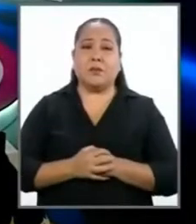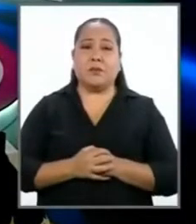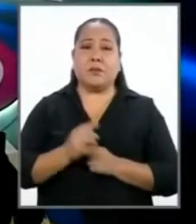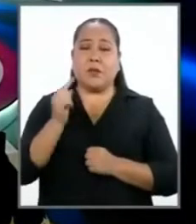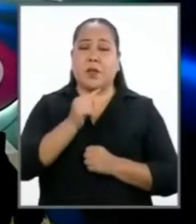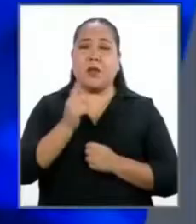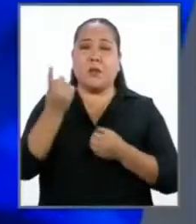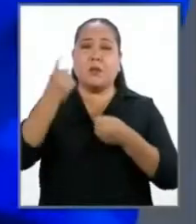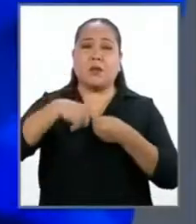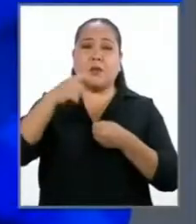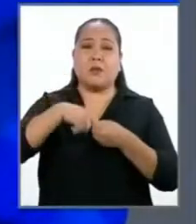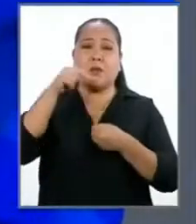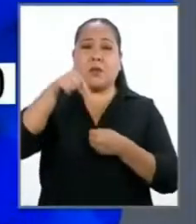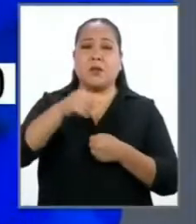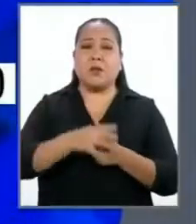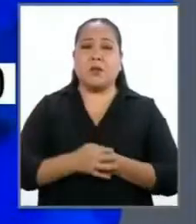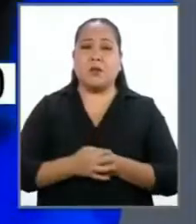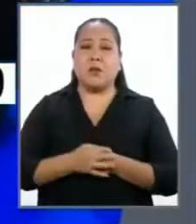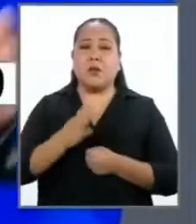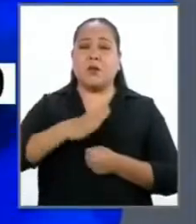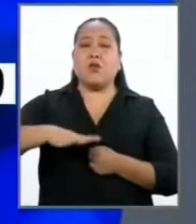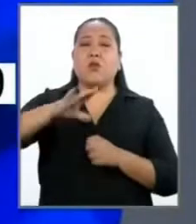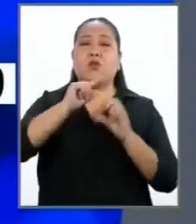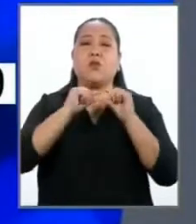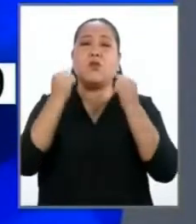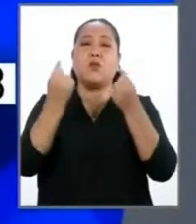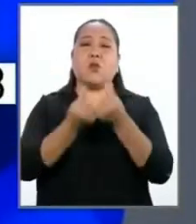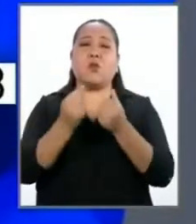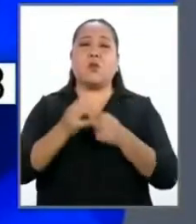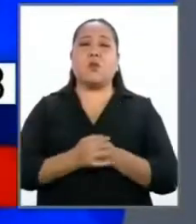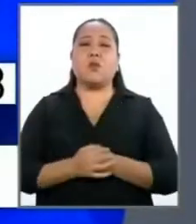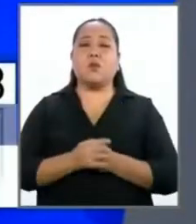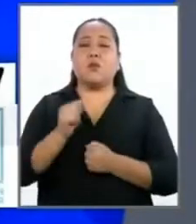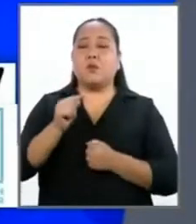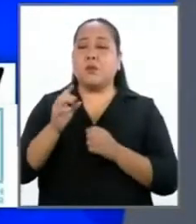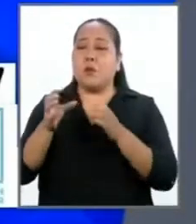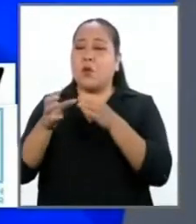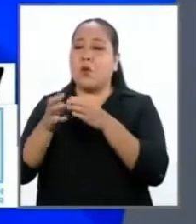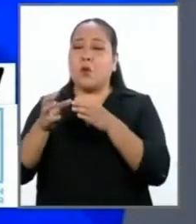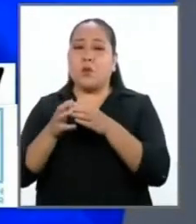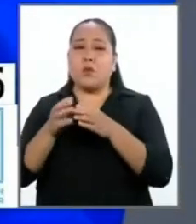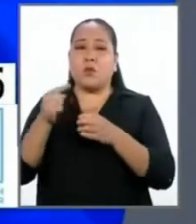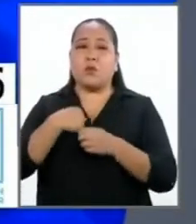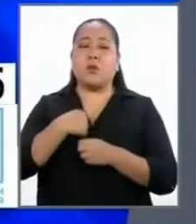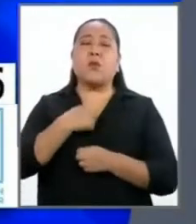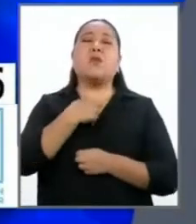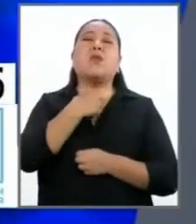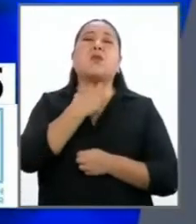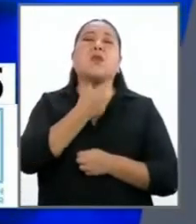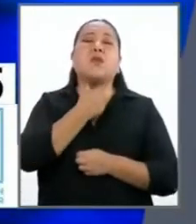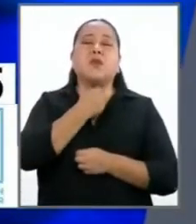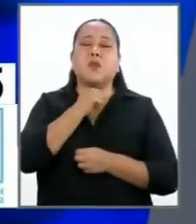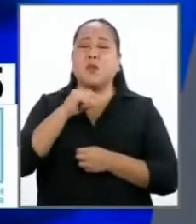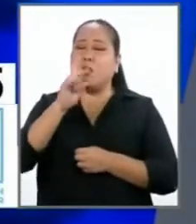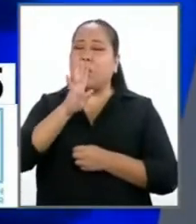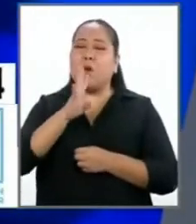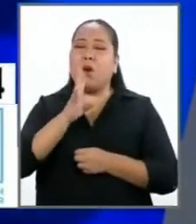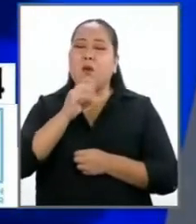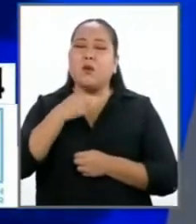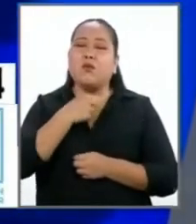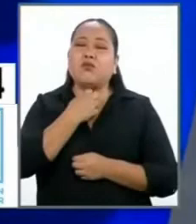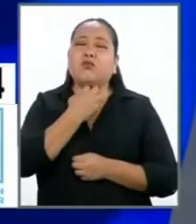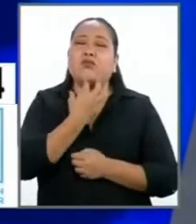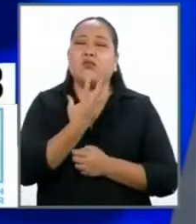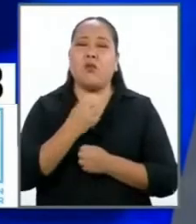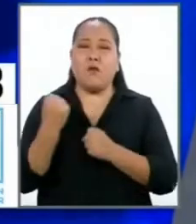Pero él es cómplice de esto, pues. Es cómplice con todo su grupete, elincuencial, y me van a disculpar que estoy muy afónico, por eso no puedo expresarme bien.